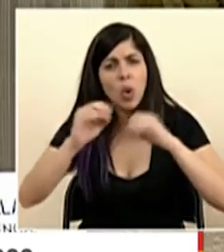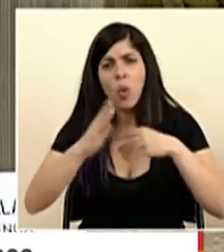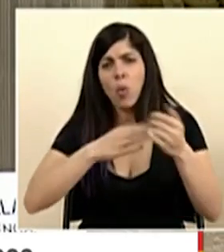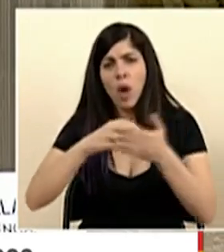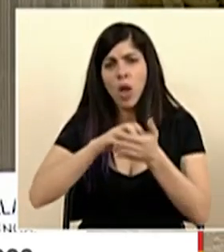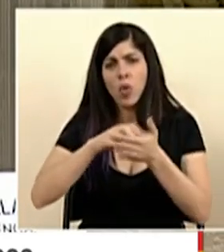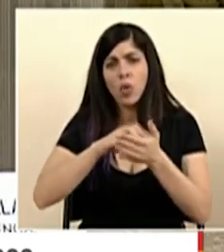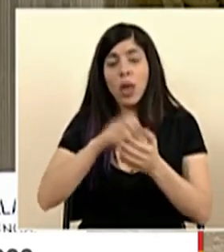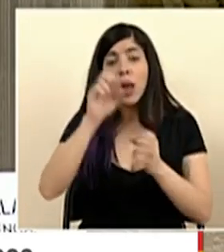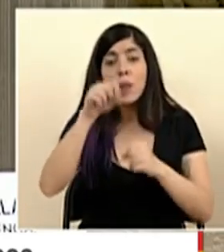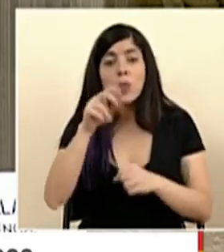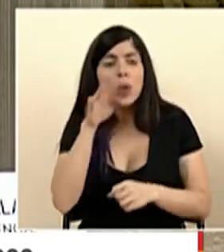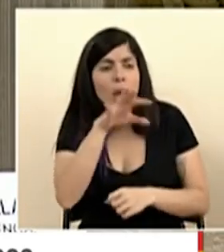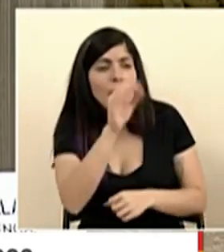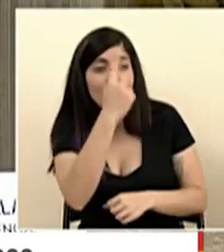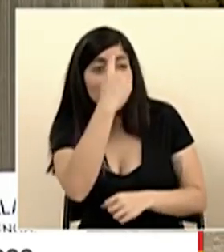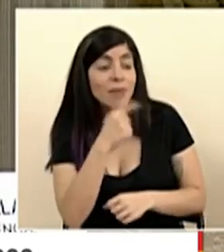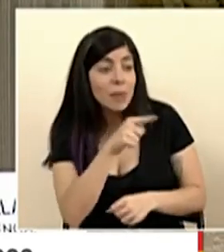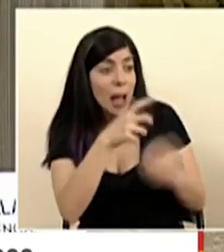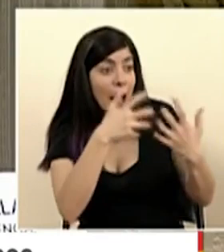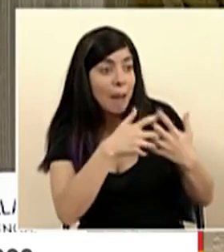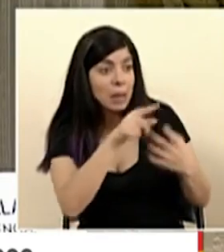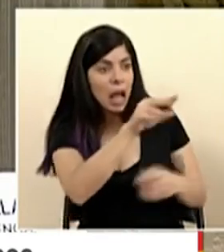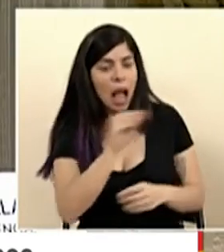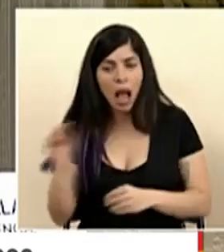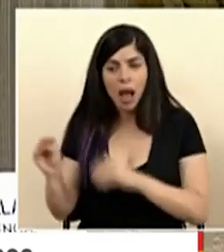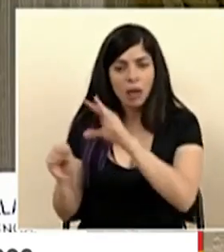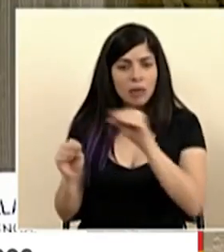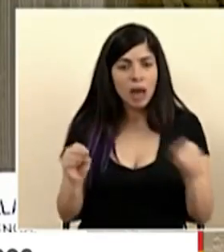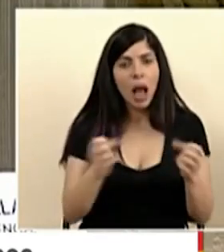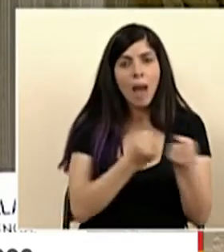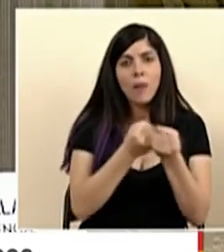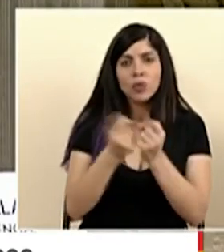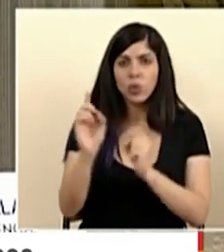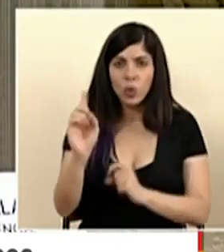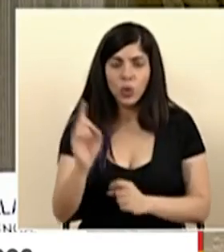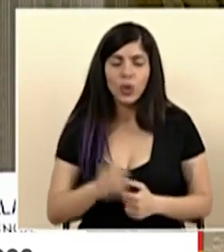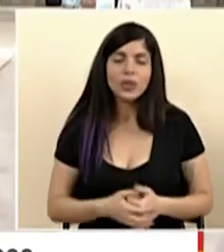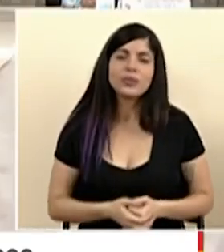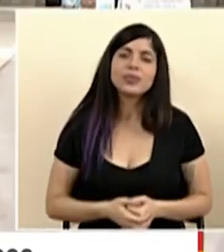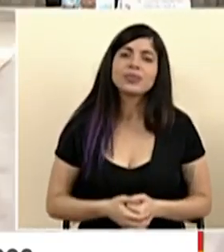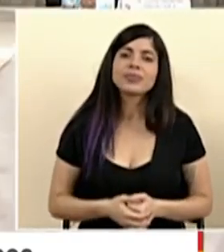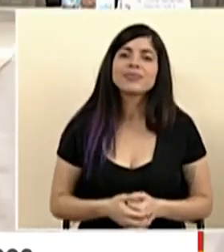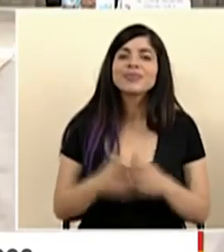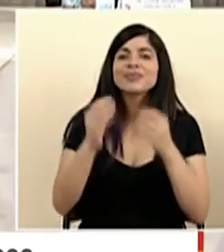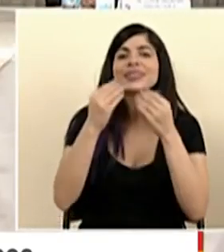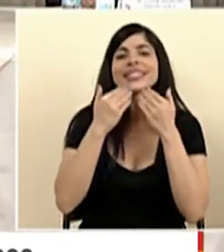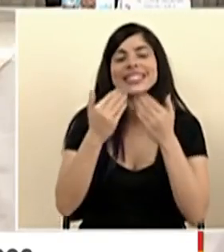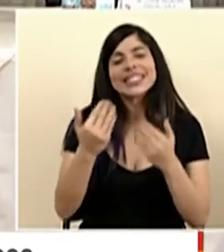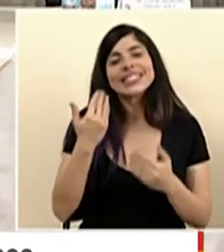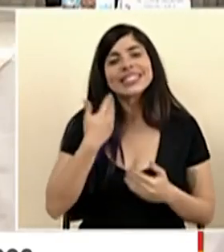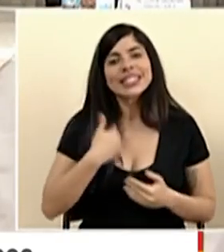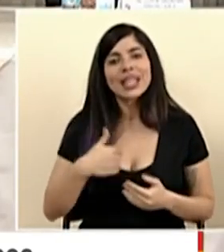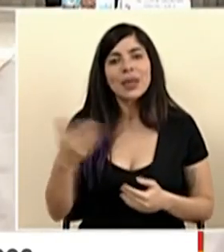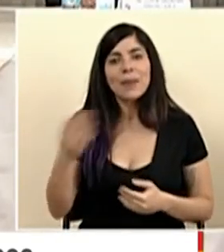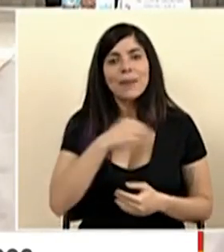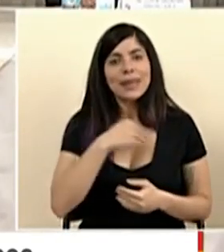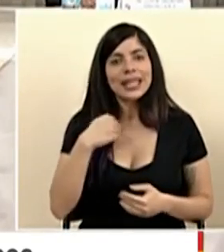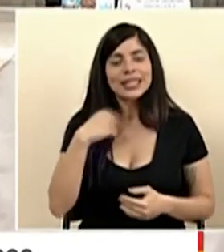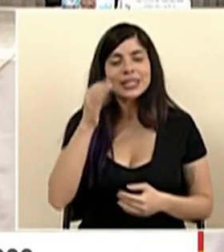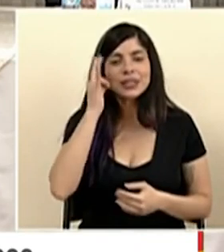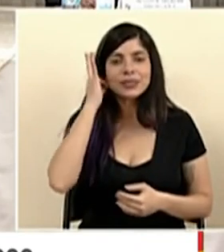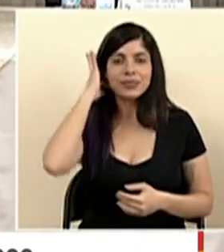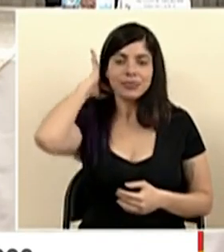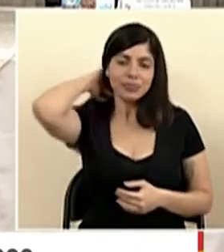dudas y perfilar de acuerdo a los tipos de empresas donde pueden tener nichos de apoyo muchas gracias señor ministro